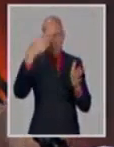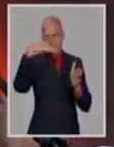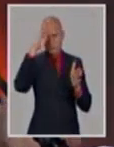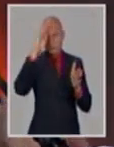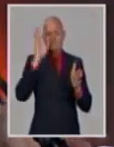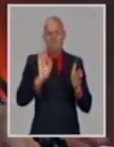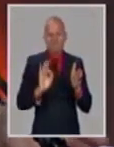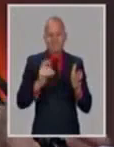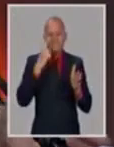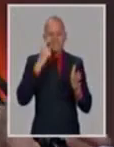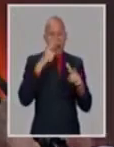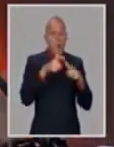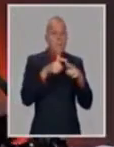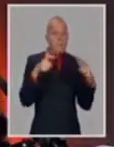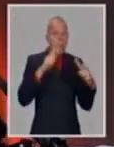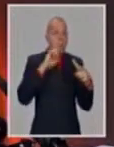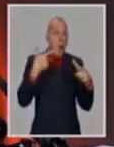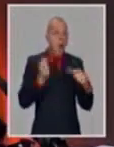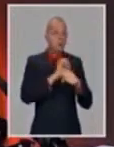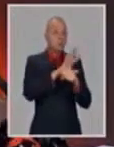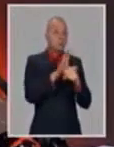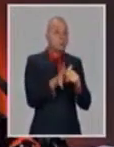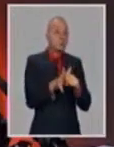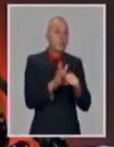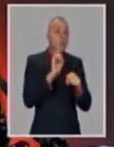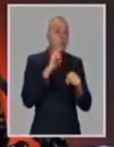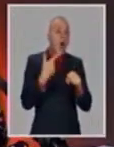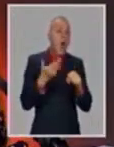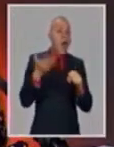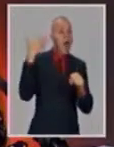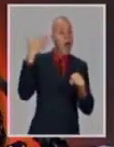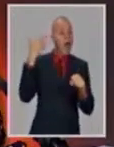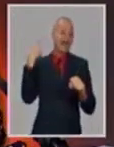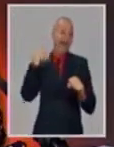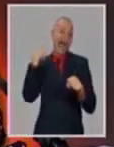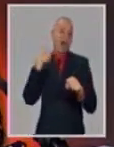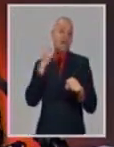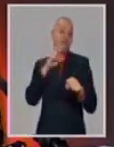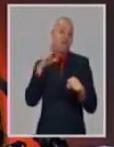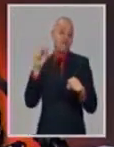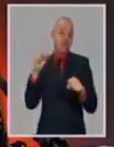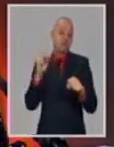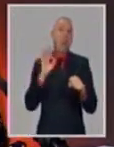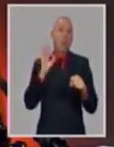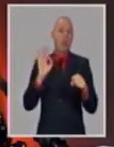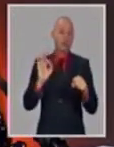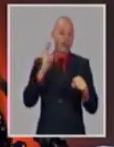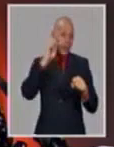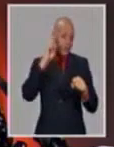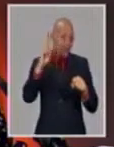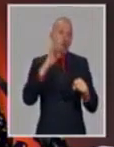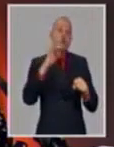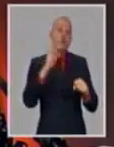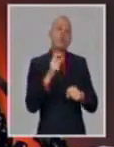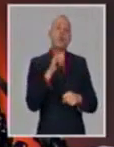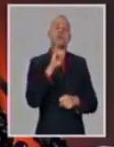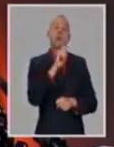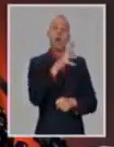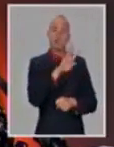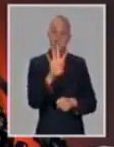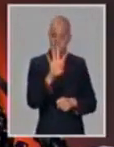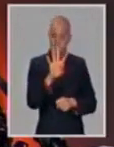paulatino de las variantes de SARS-CoV-2 diferente a la reportada con anterioridad que estas variantes fueron